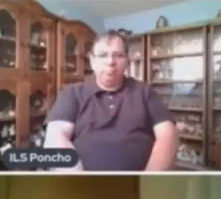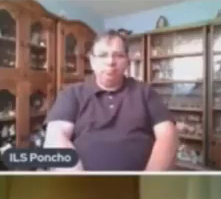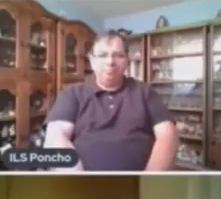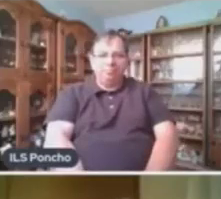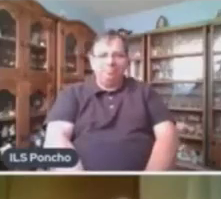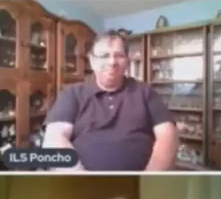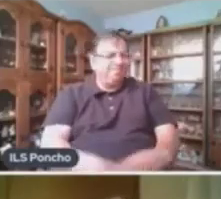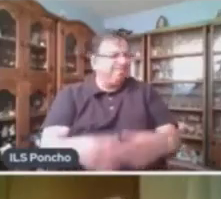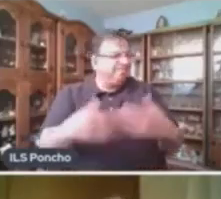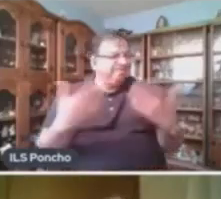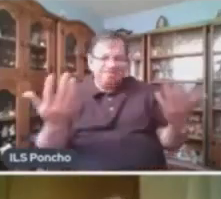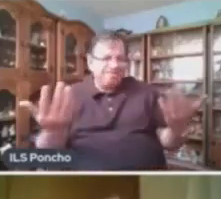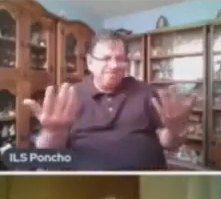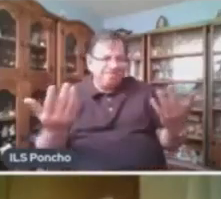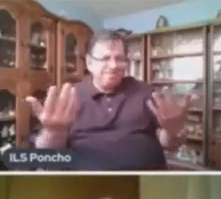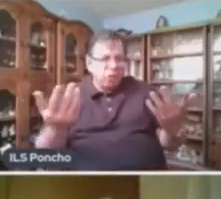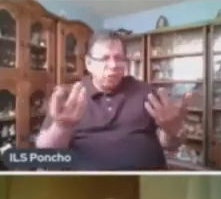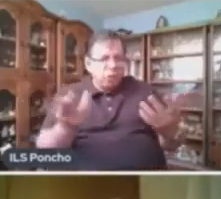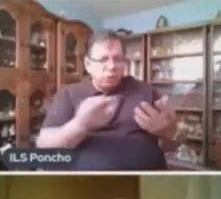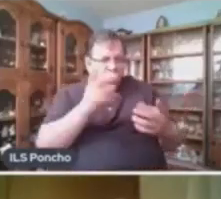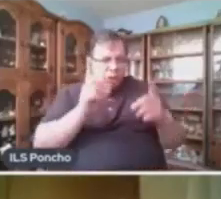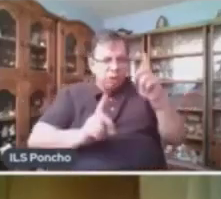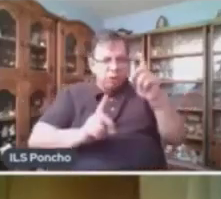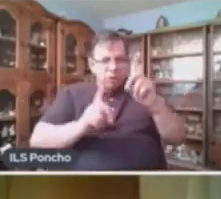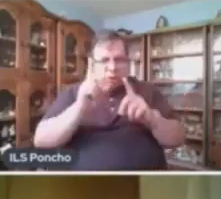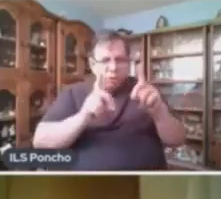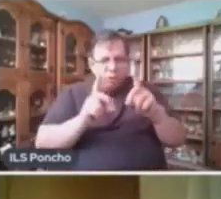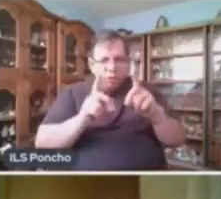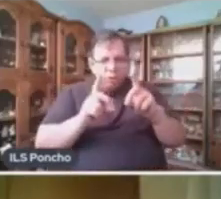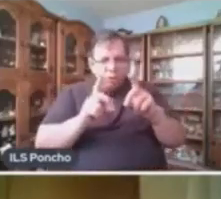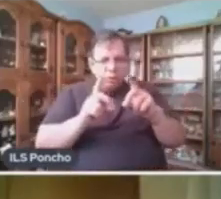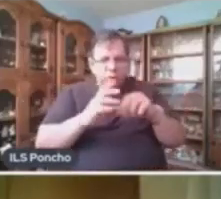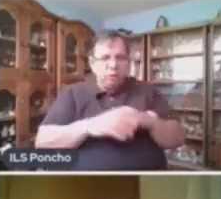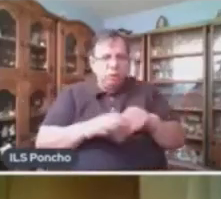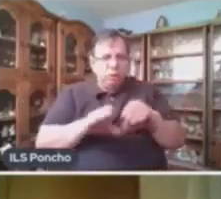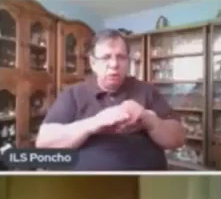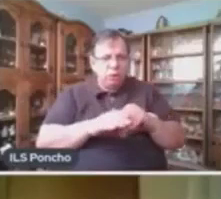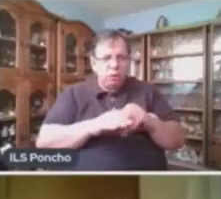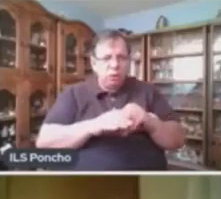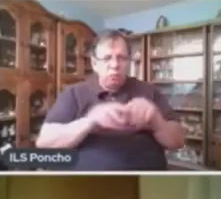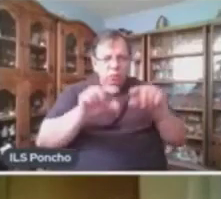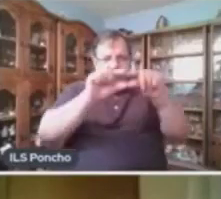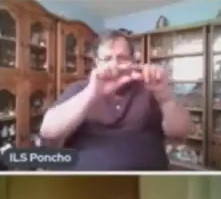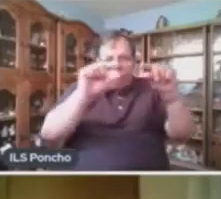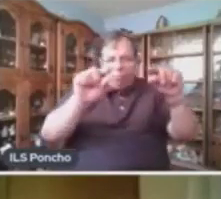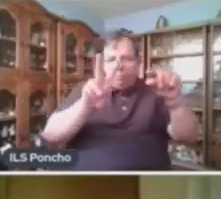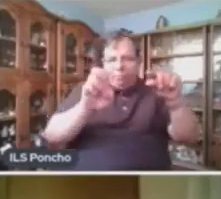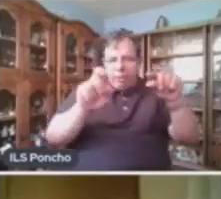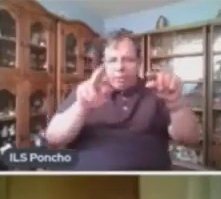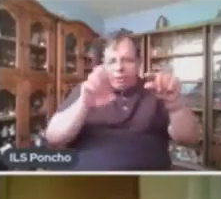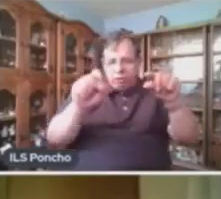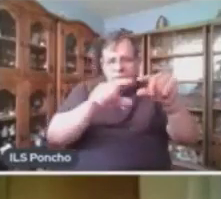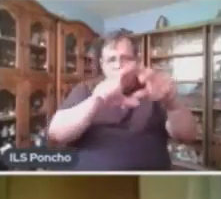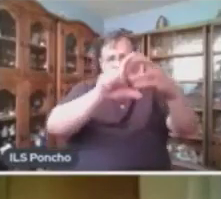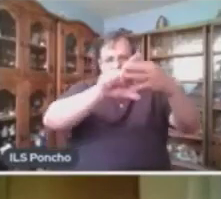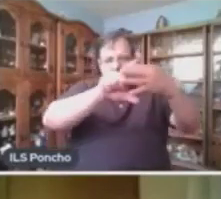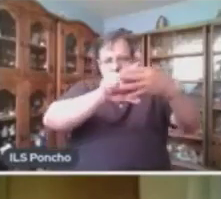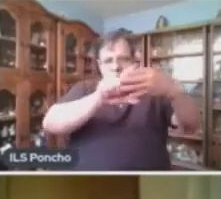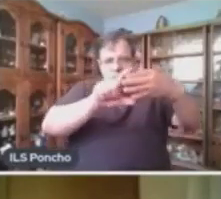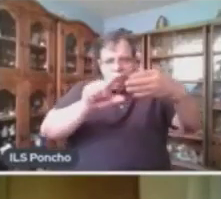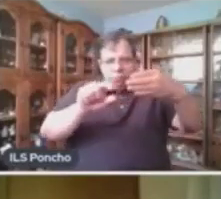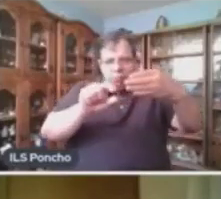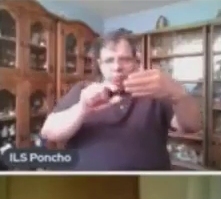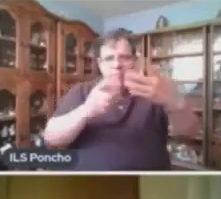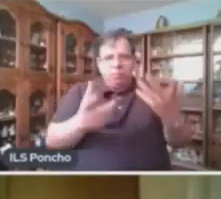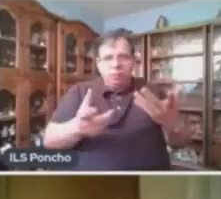¿Tienen alguna duda sobre cómo se escriben los versos? Sí, maestra Solo recuerdo